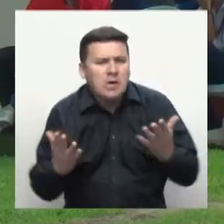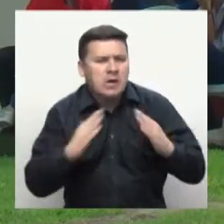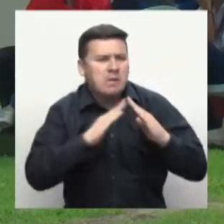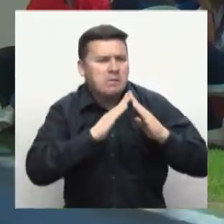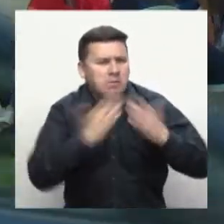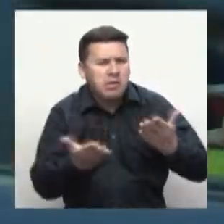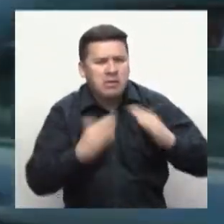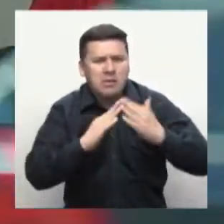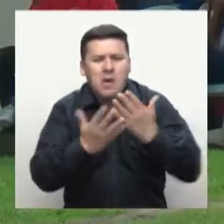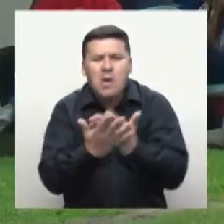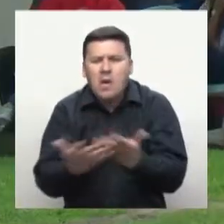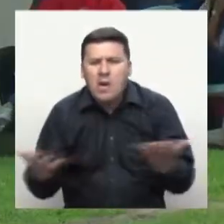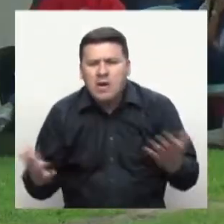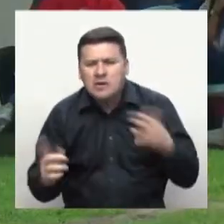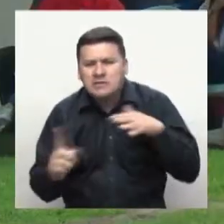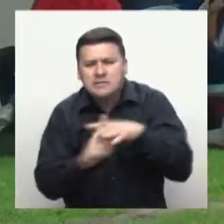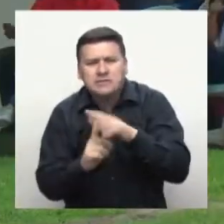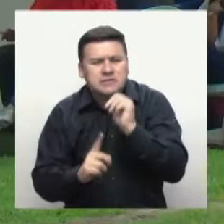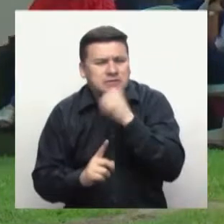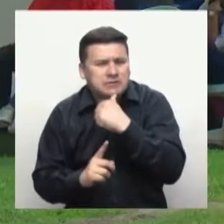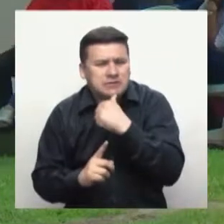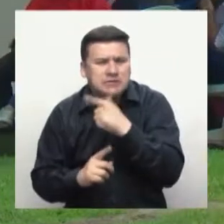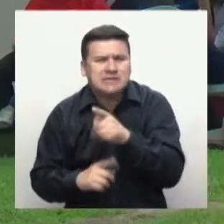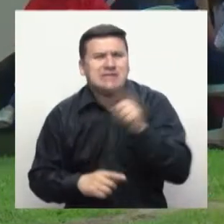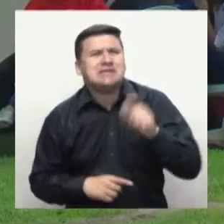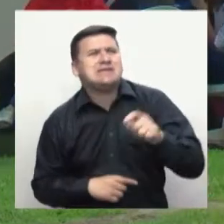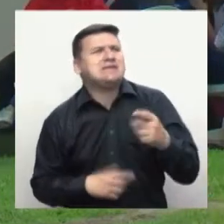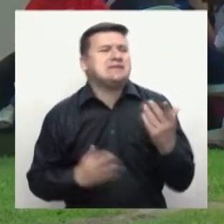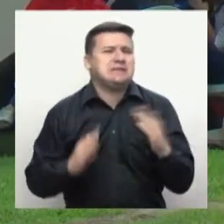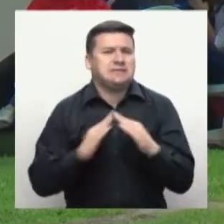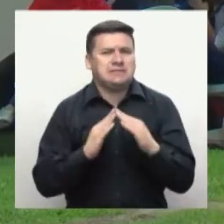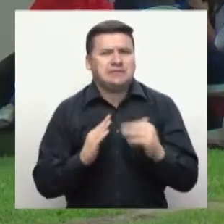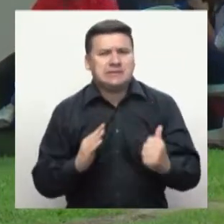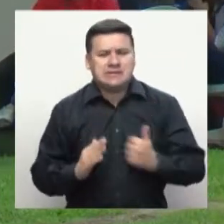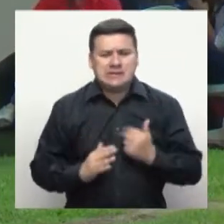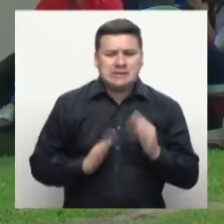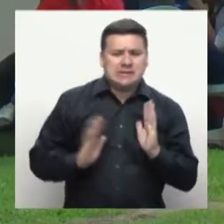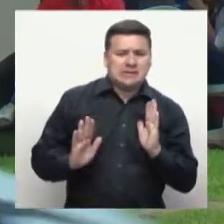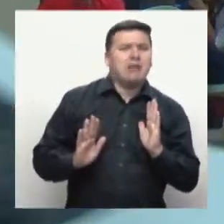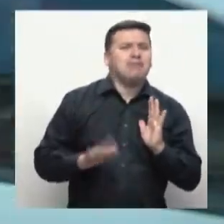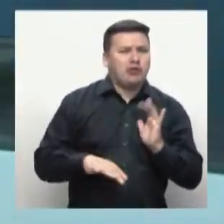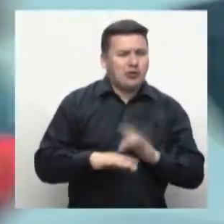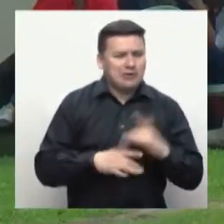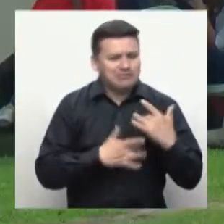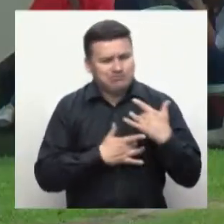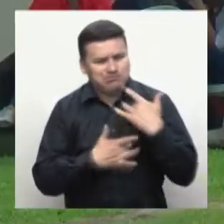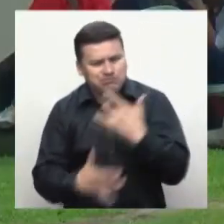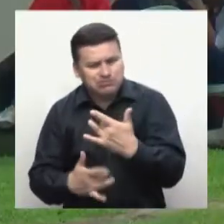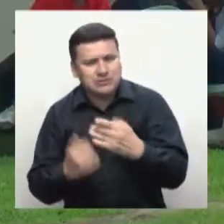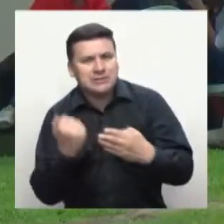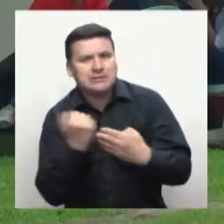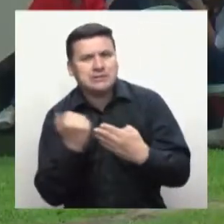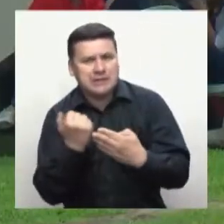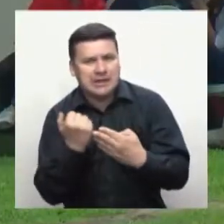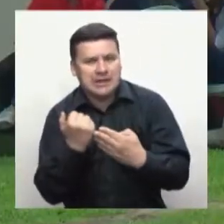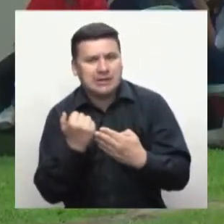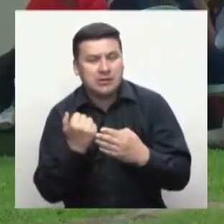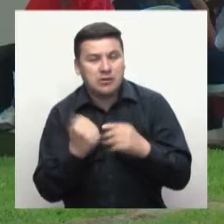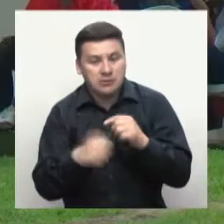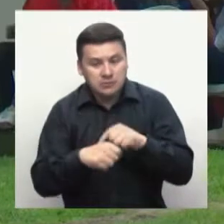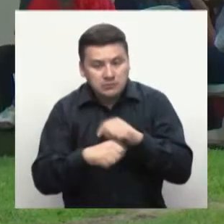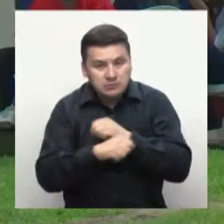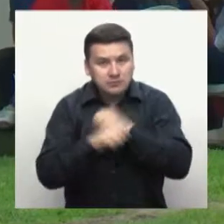de un centenar de damnificados. Calamidad que no ha sido ajena al sentido de solidaridad de la familia SENA, que desde las primeras horas de